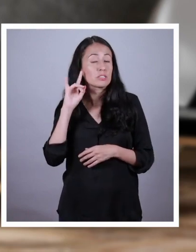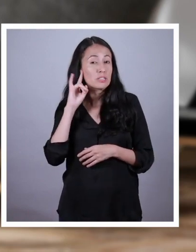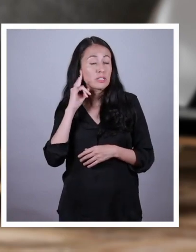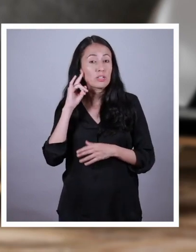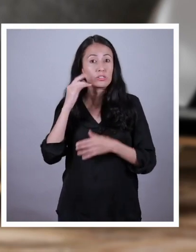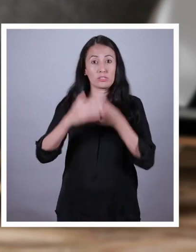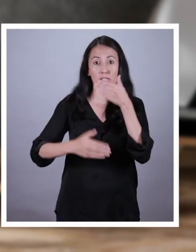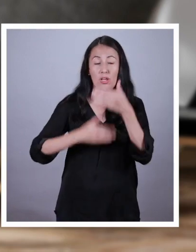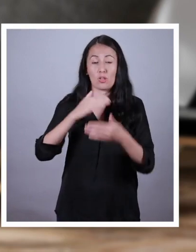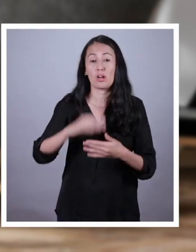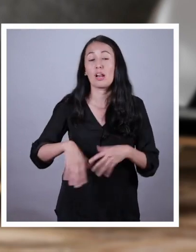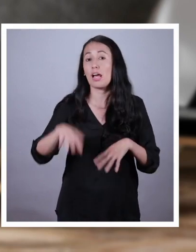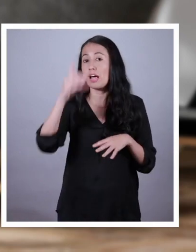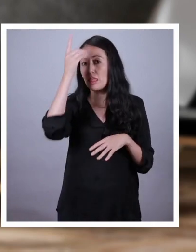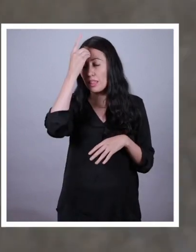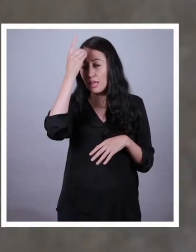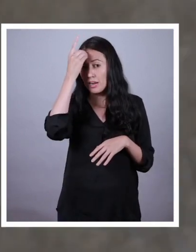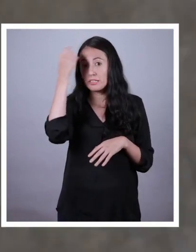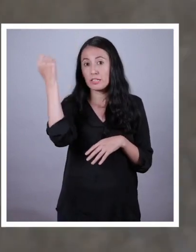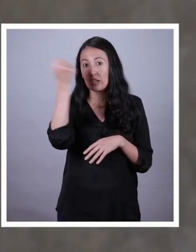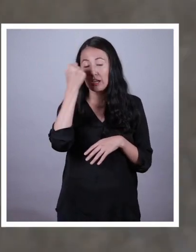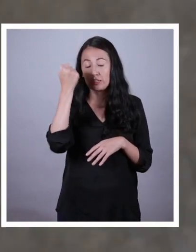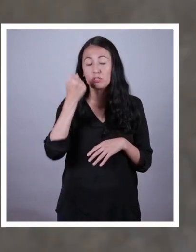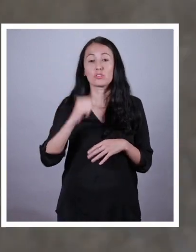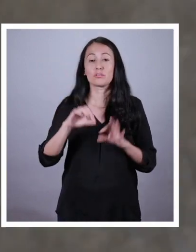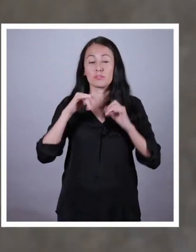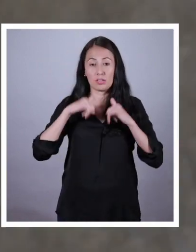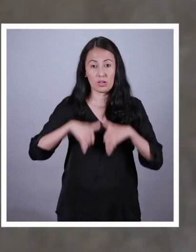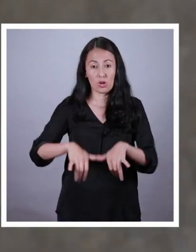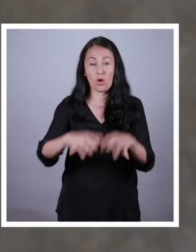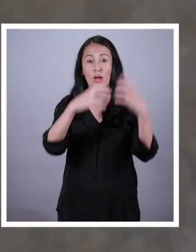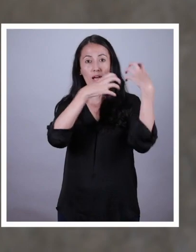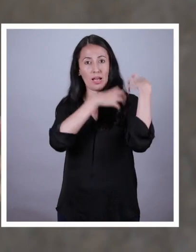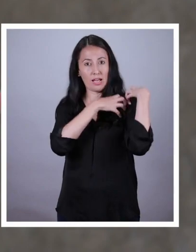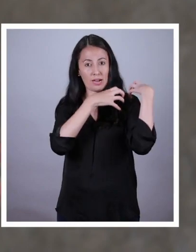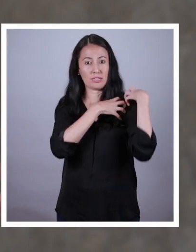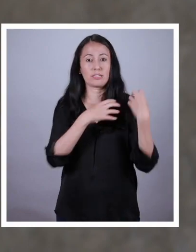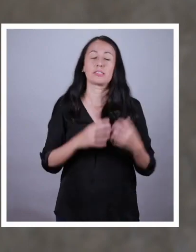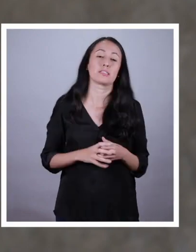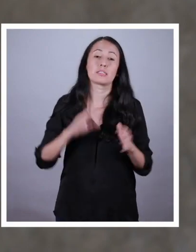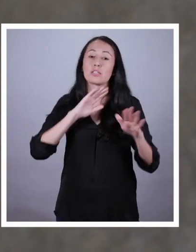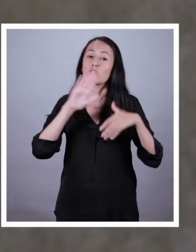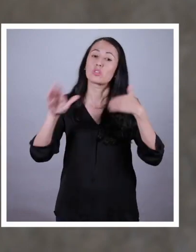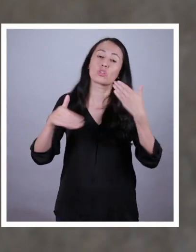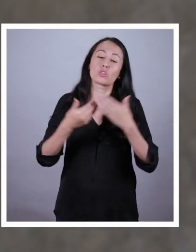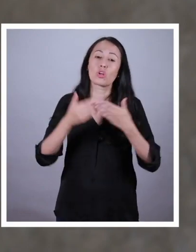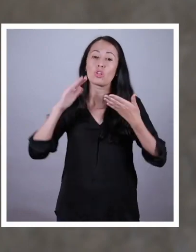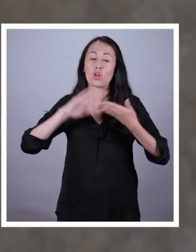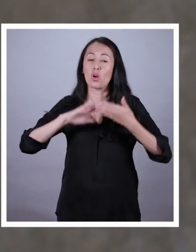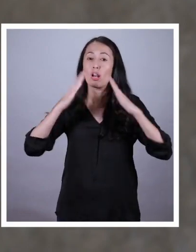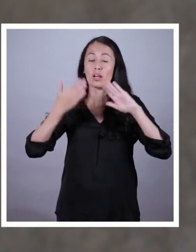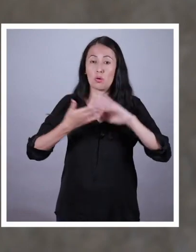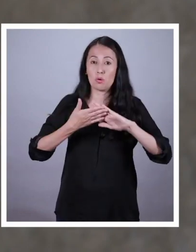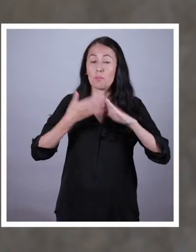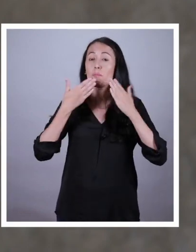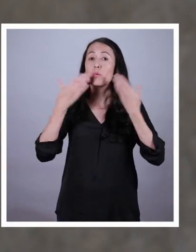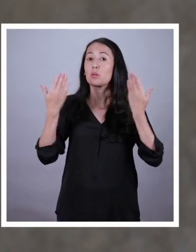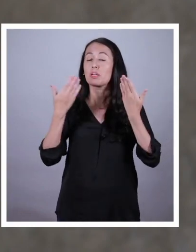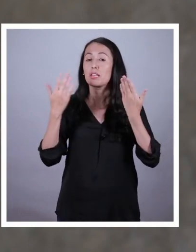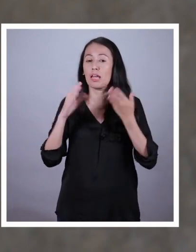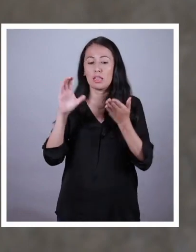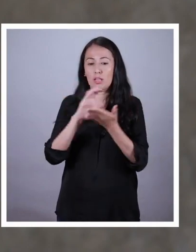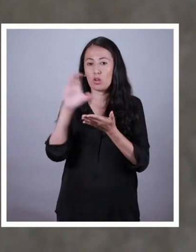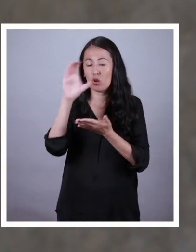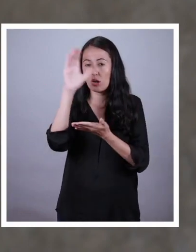los deberes de cada uno no se vean burlados En este sentido, cabe destacar que toda la comunidad escolar debe conocer bien los